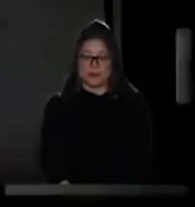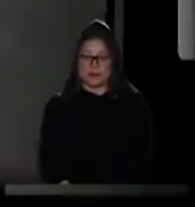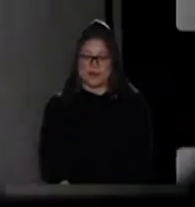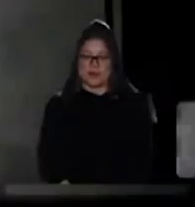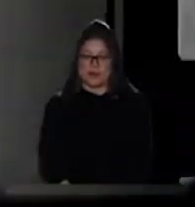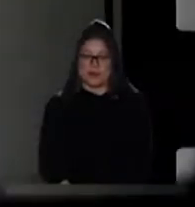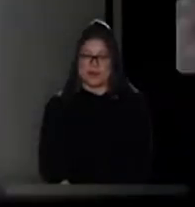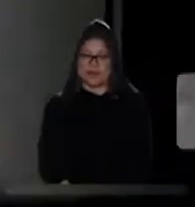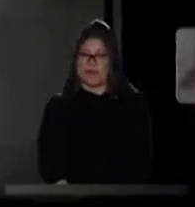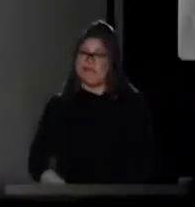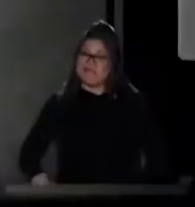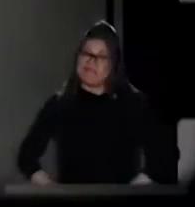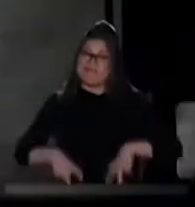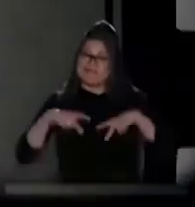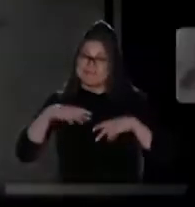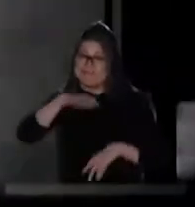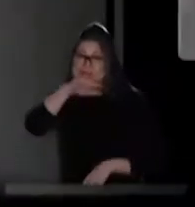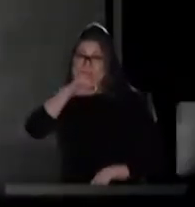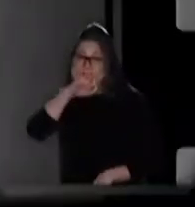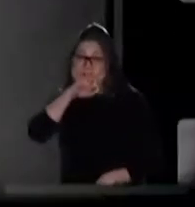Vida de Perros.